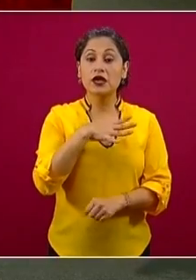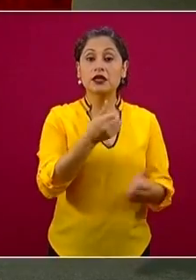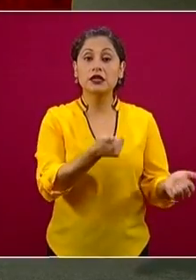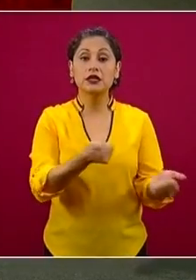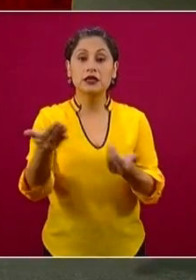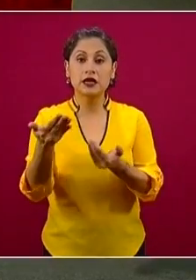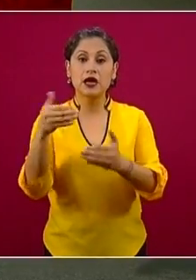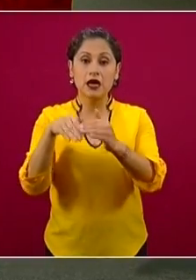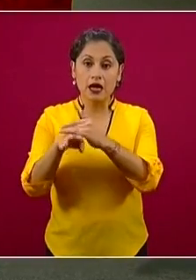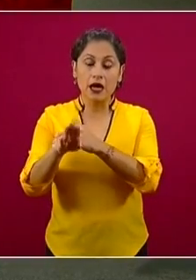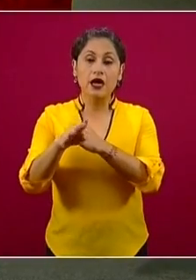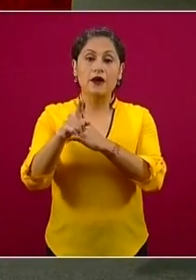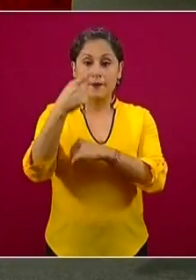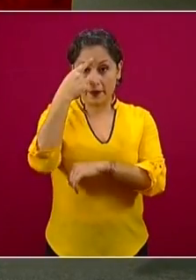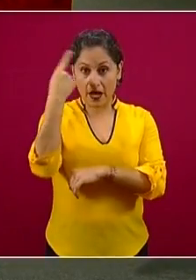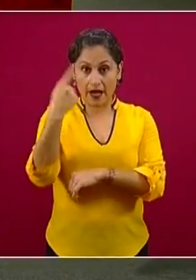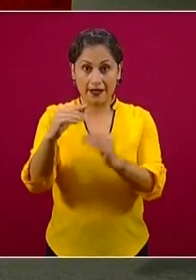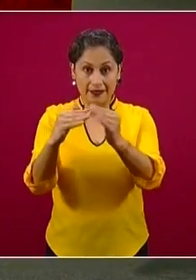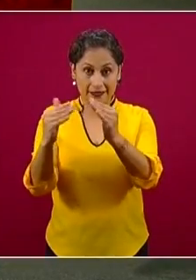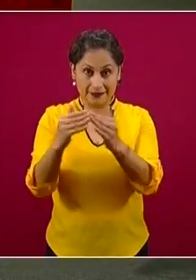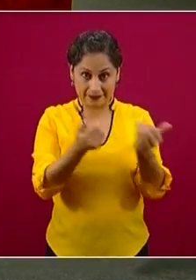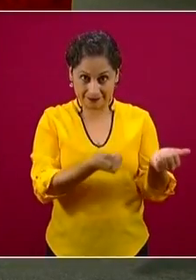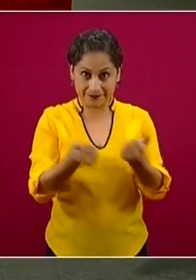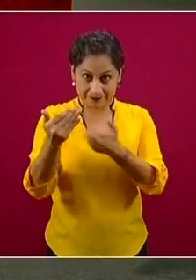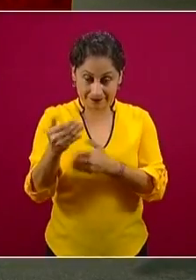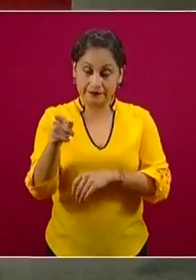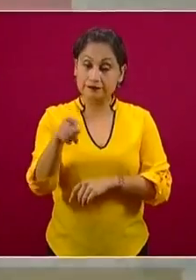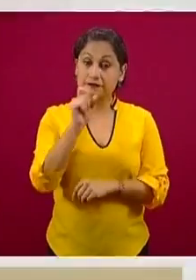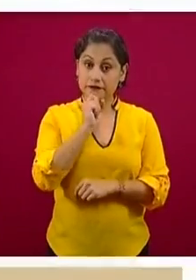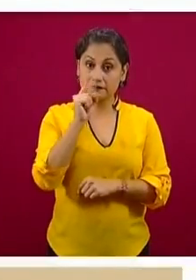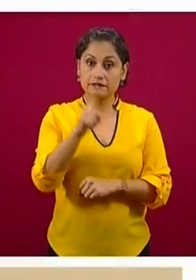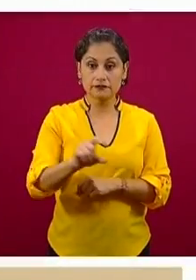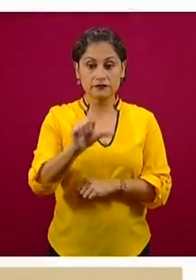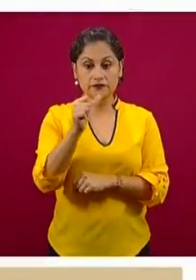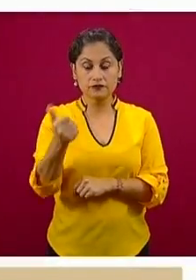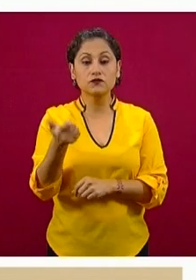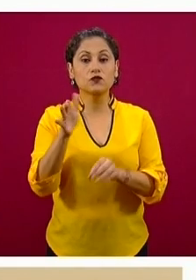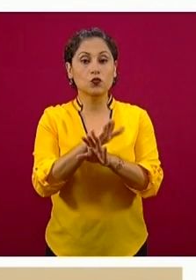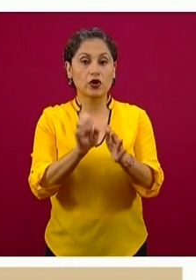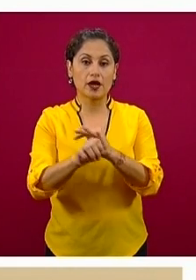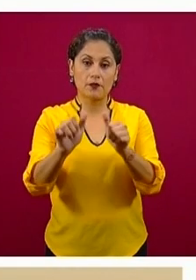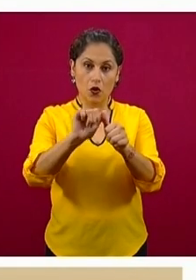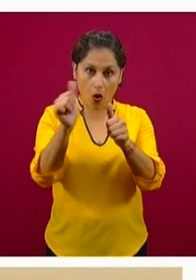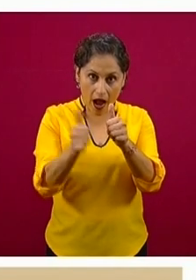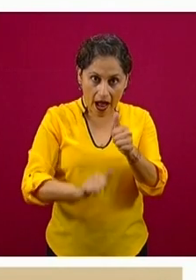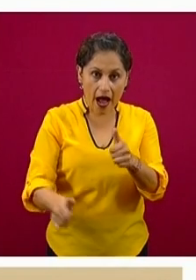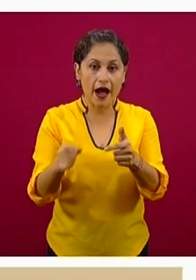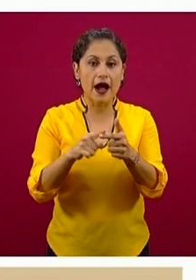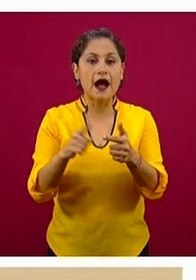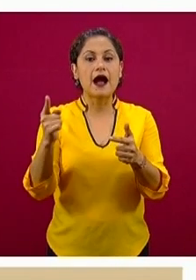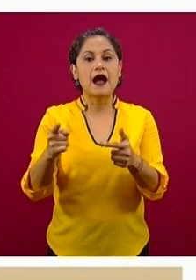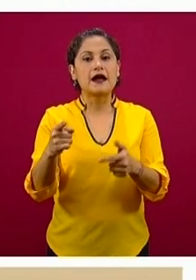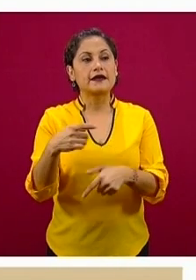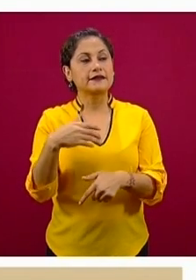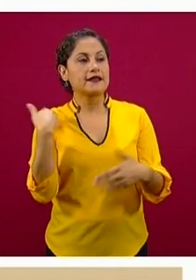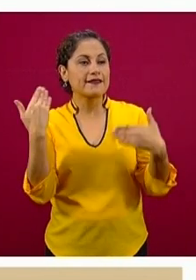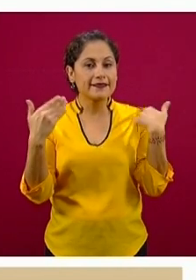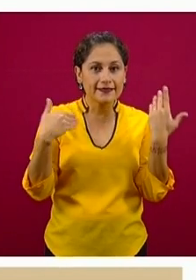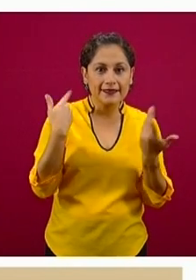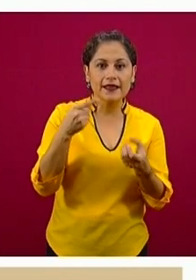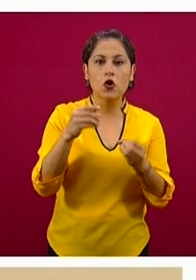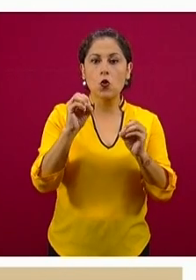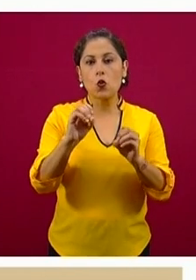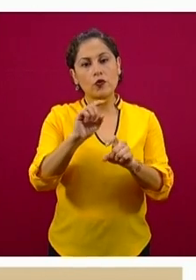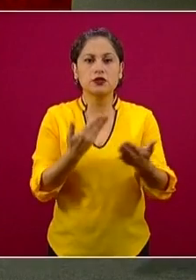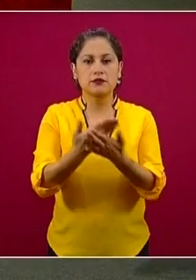posible y con una cita. En el caso del programa de crédito solidario a empresas afiliadas al Instituto Mexicano del Seguro Social y